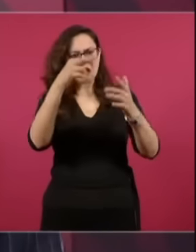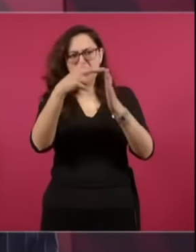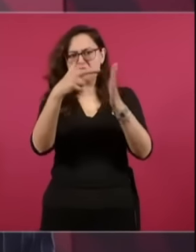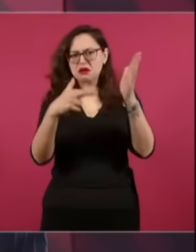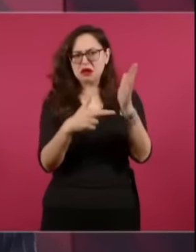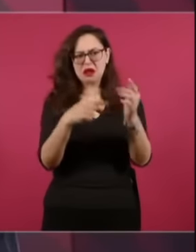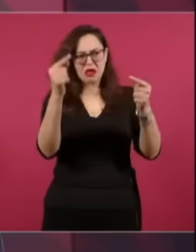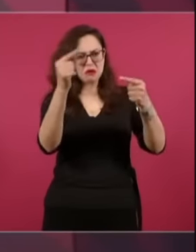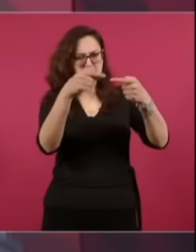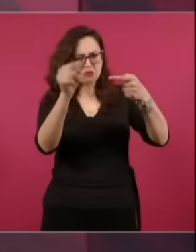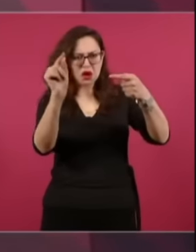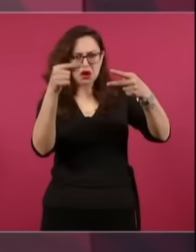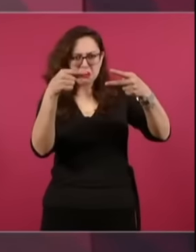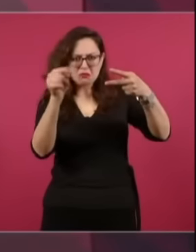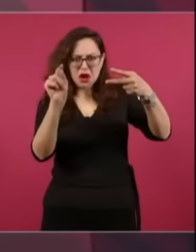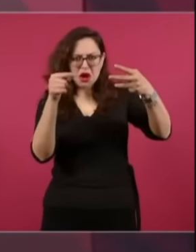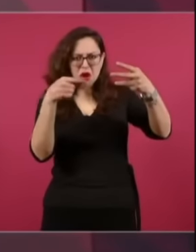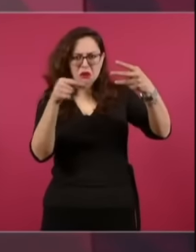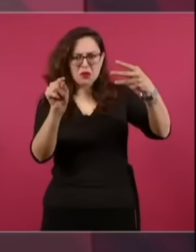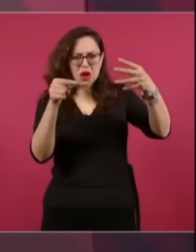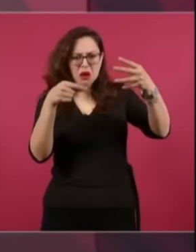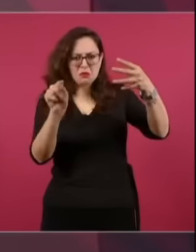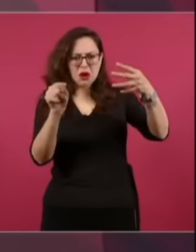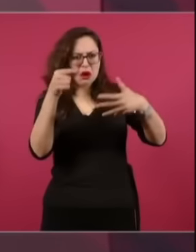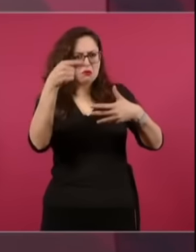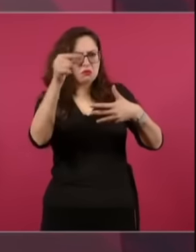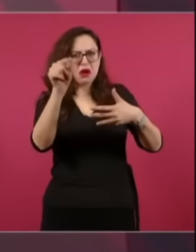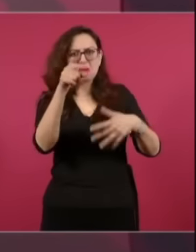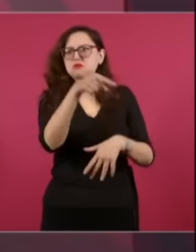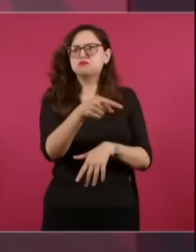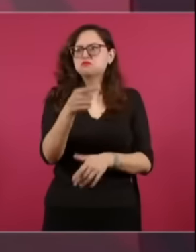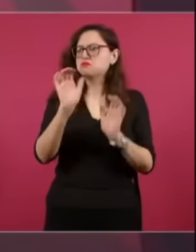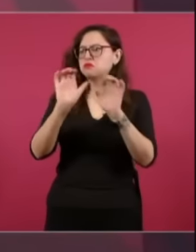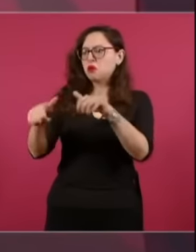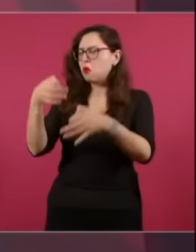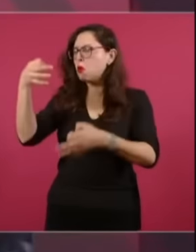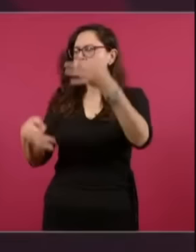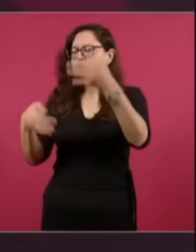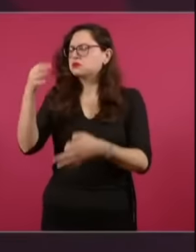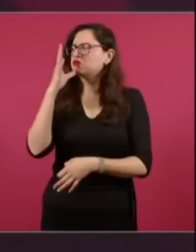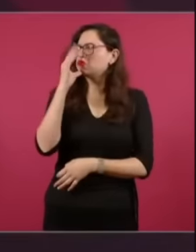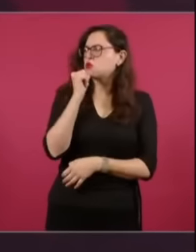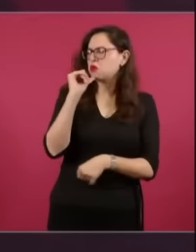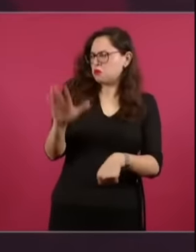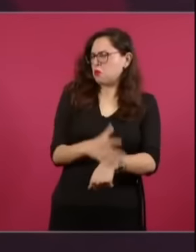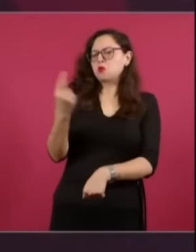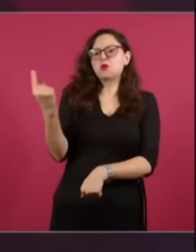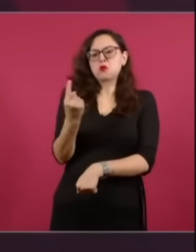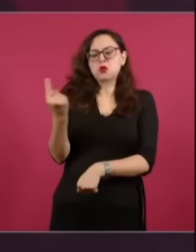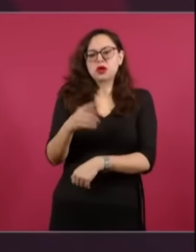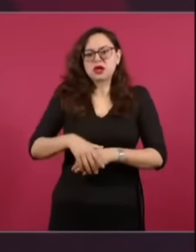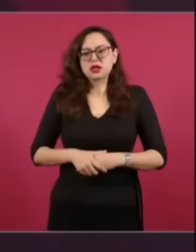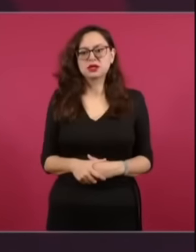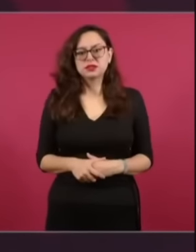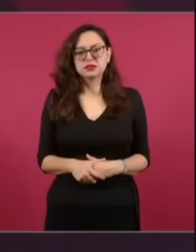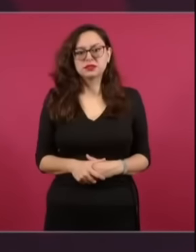¿Qué es más complejo ser juez que